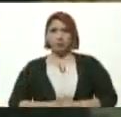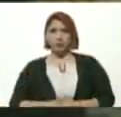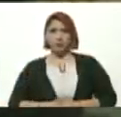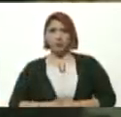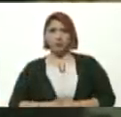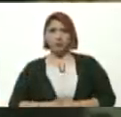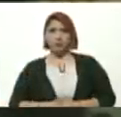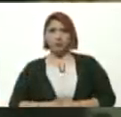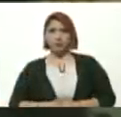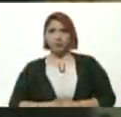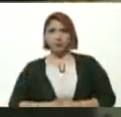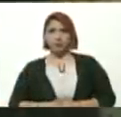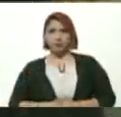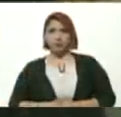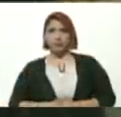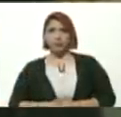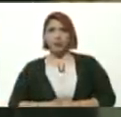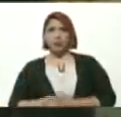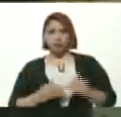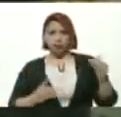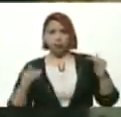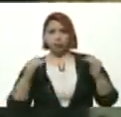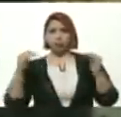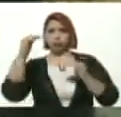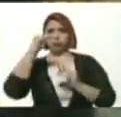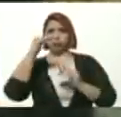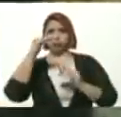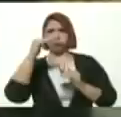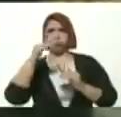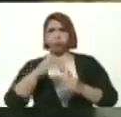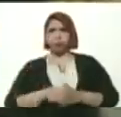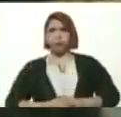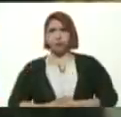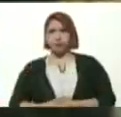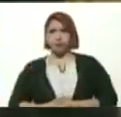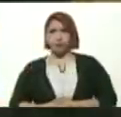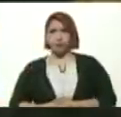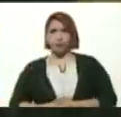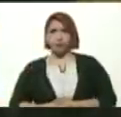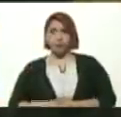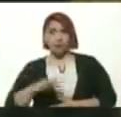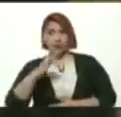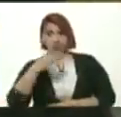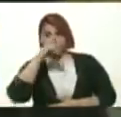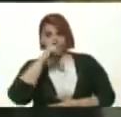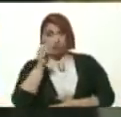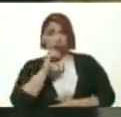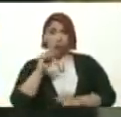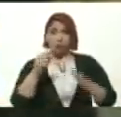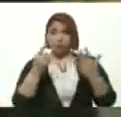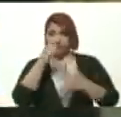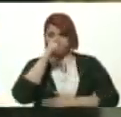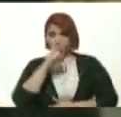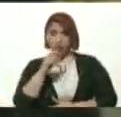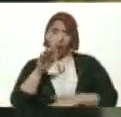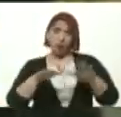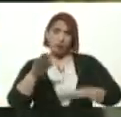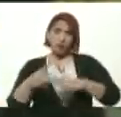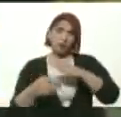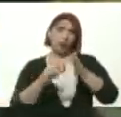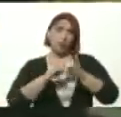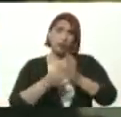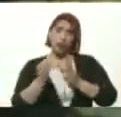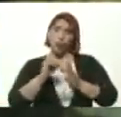años Los que teníamos que pasar Los que fueron O estuvieron En quinto año O sexto año Dependiendo si era Técnica o general